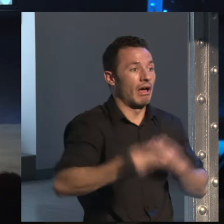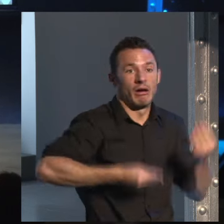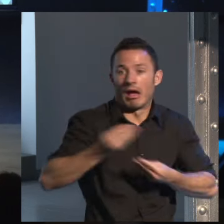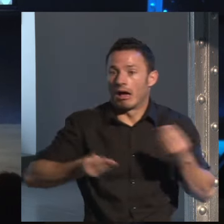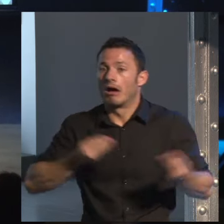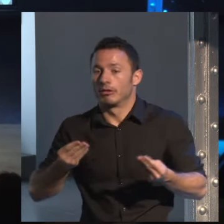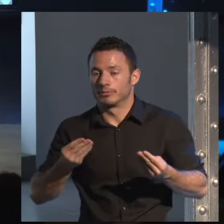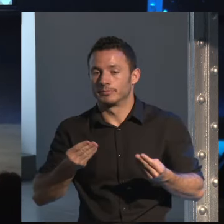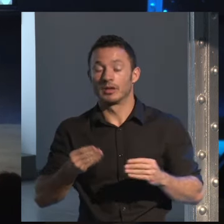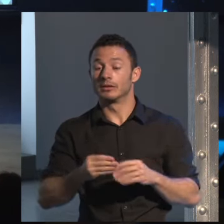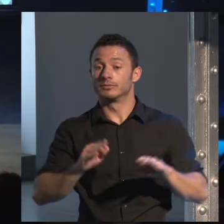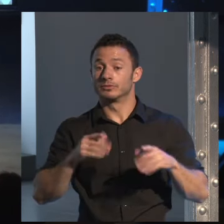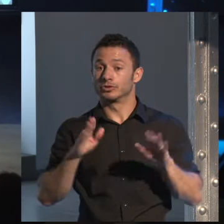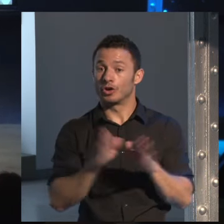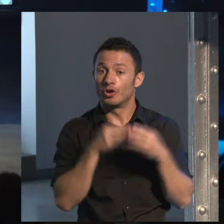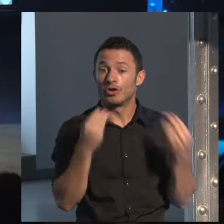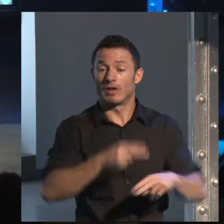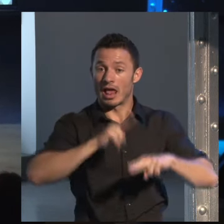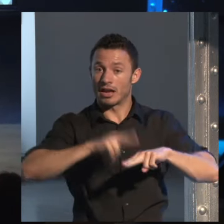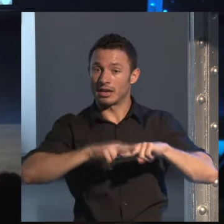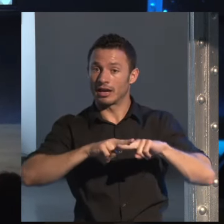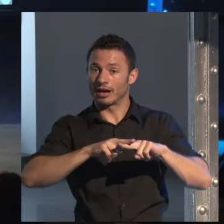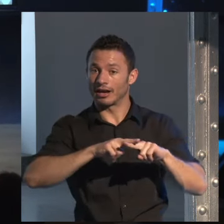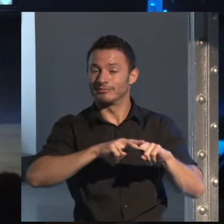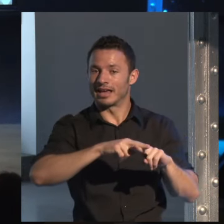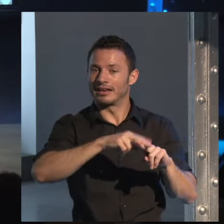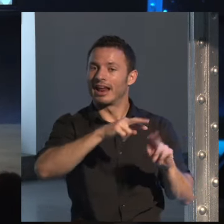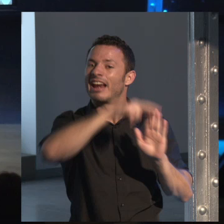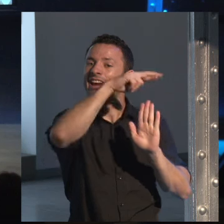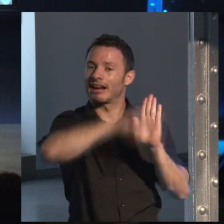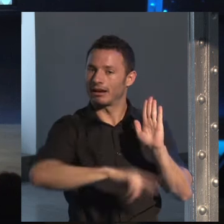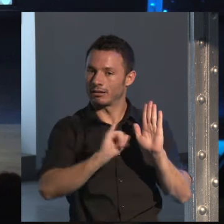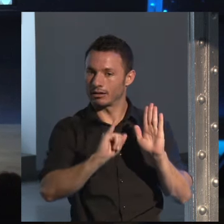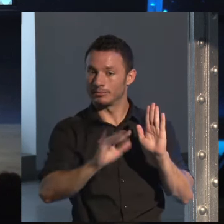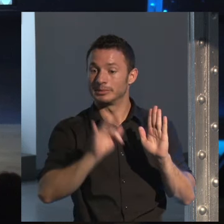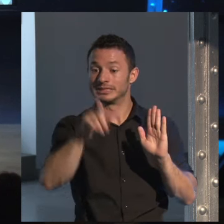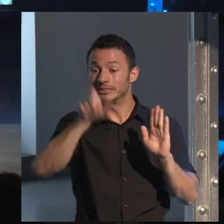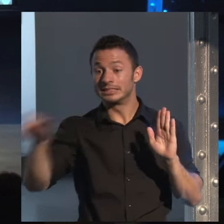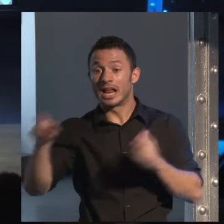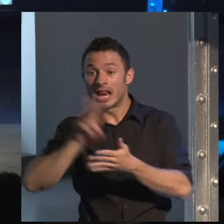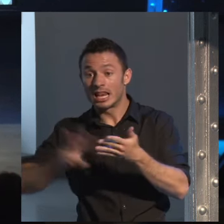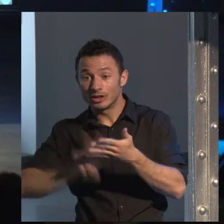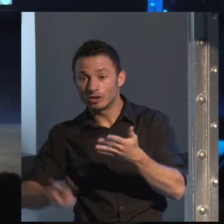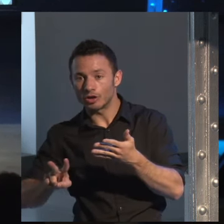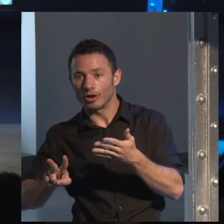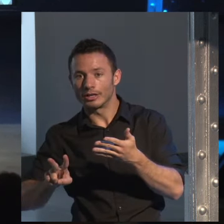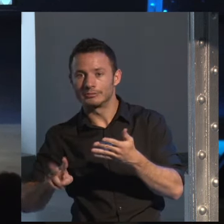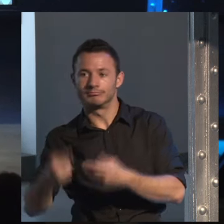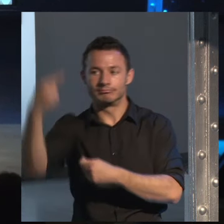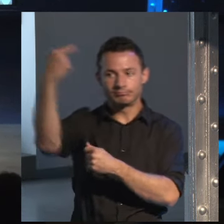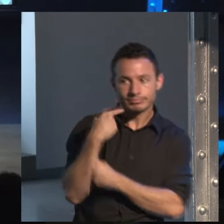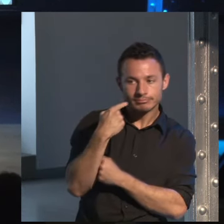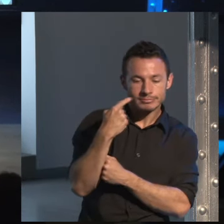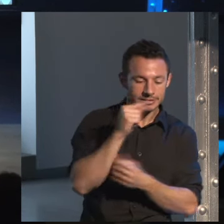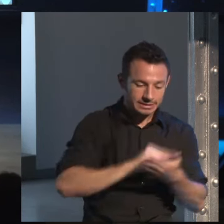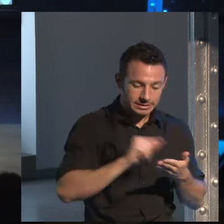reglas. Los lectores de novela negra las imponen mucho más porque son unos frikis absolutos de la novela negra,